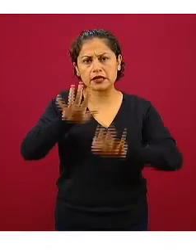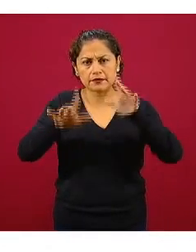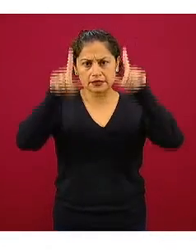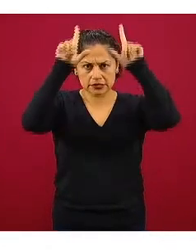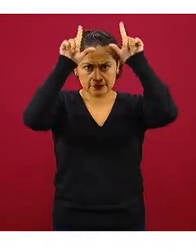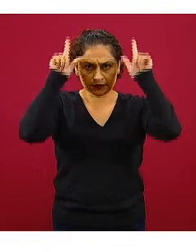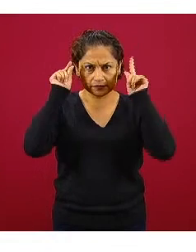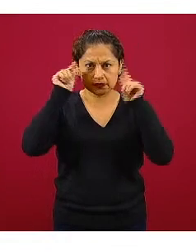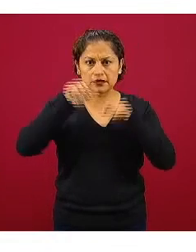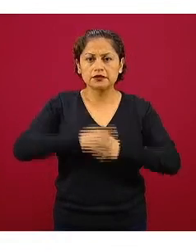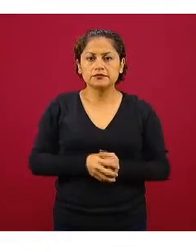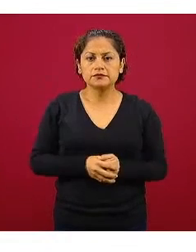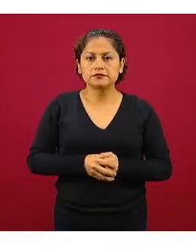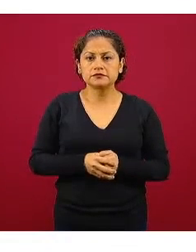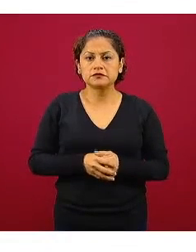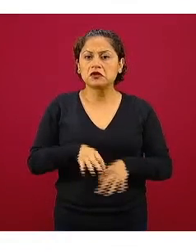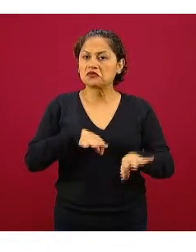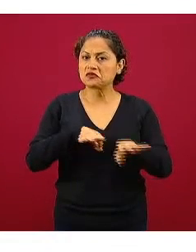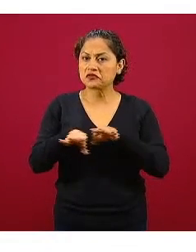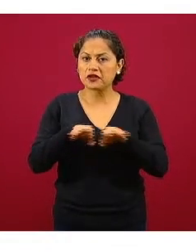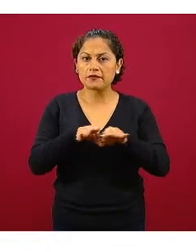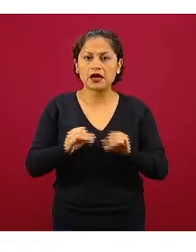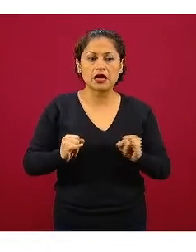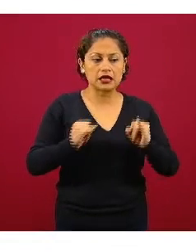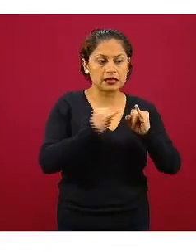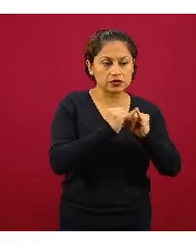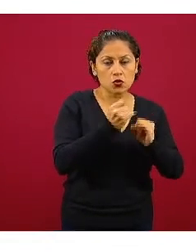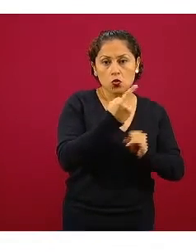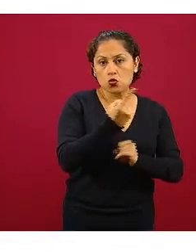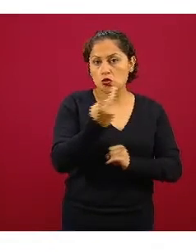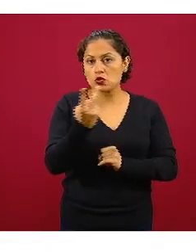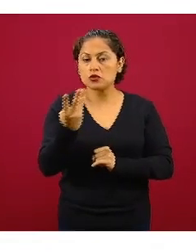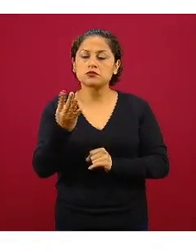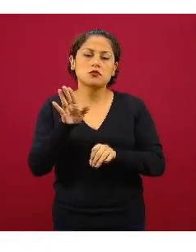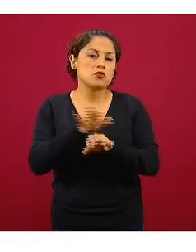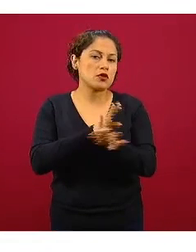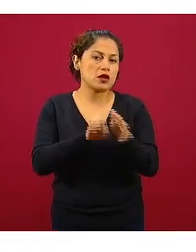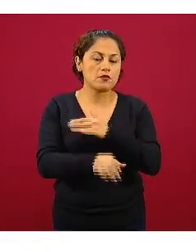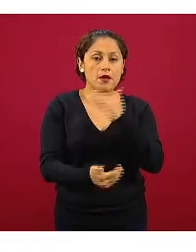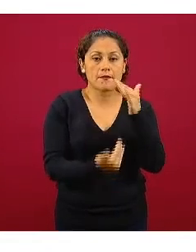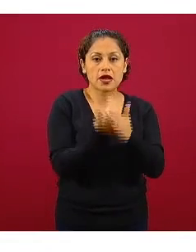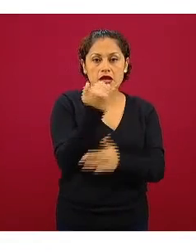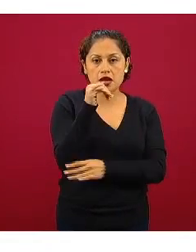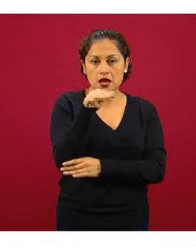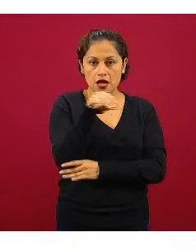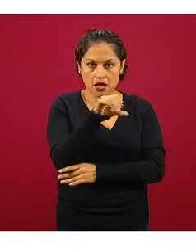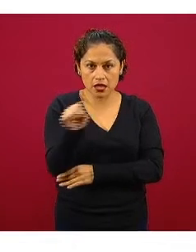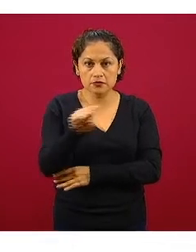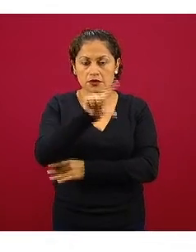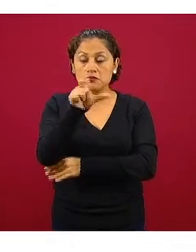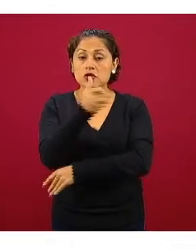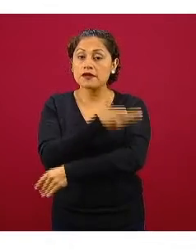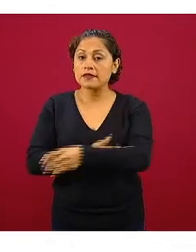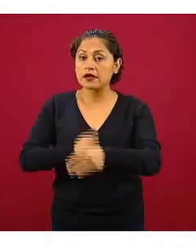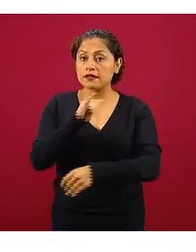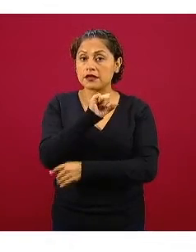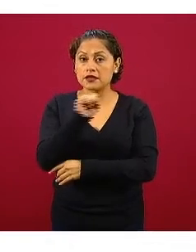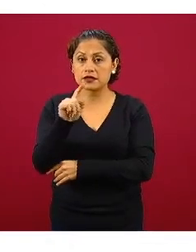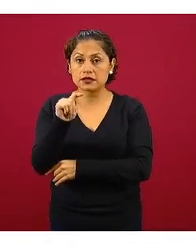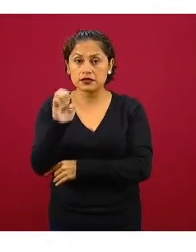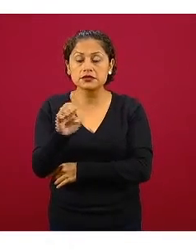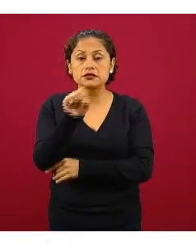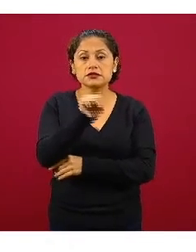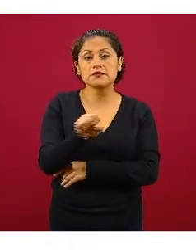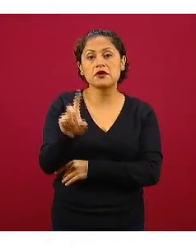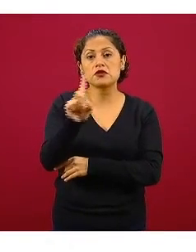enfermería laboran en más de una institución en la mañana laboran en el IMSS en la tarde en el Issste el fin de semana en el hospital